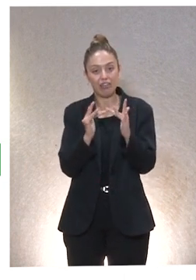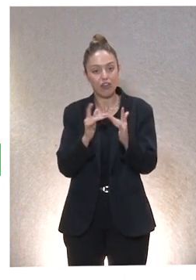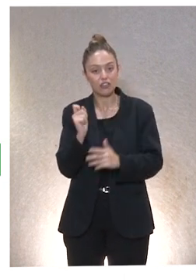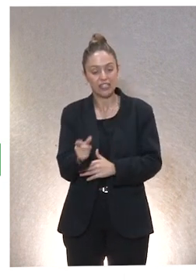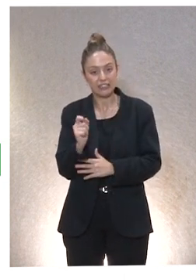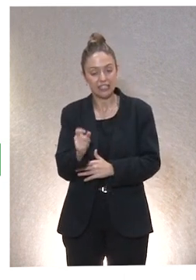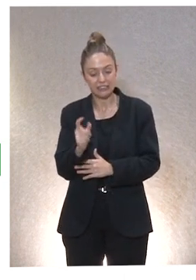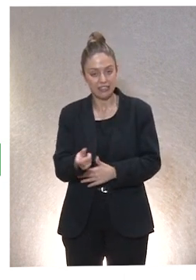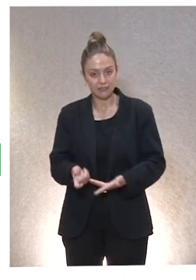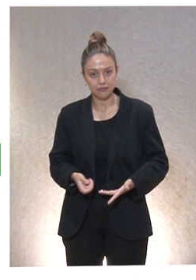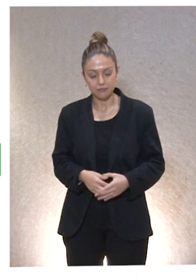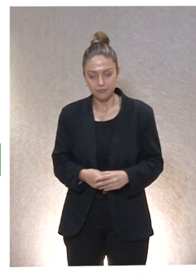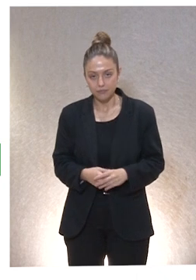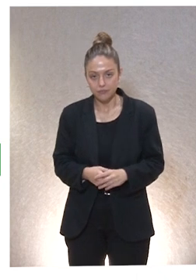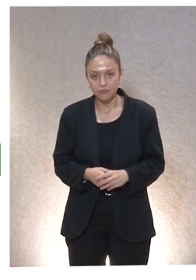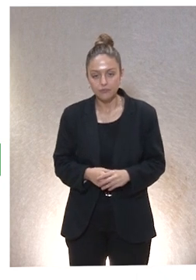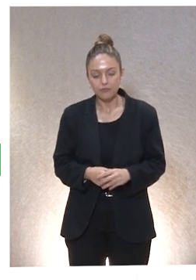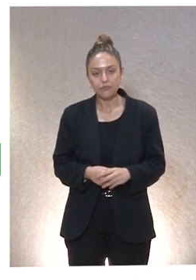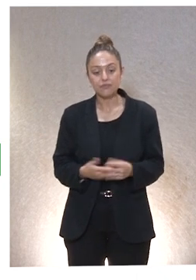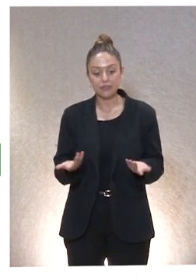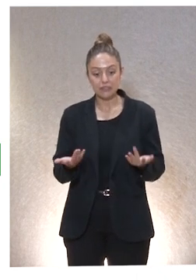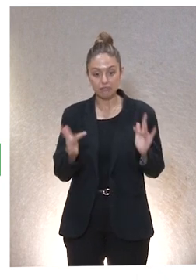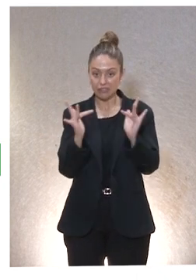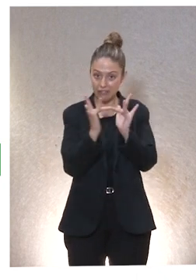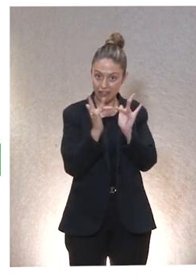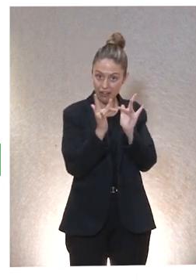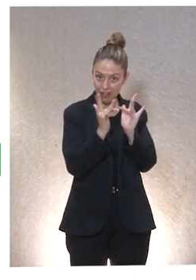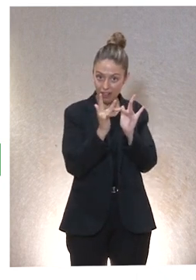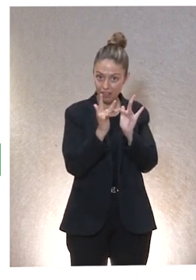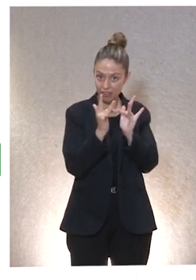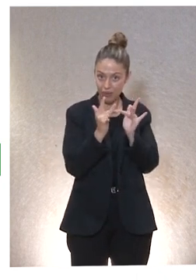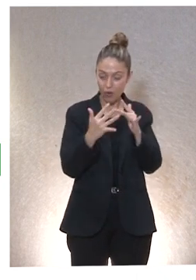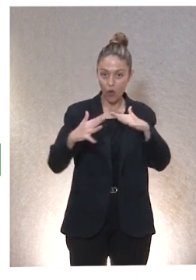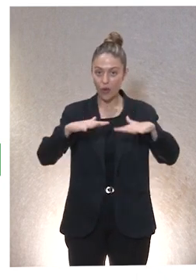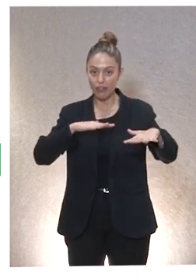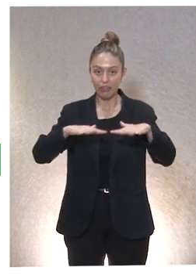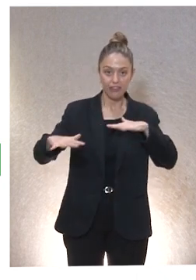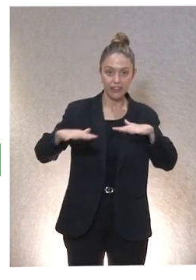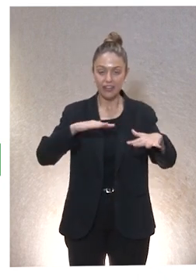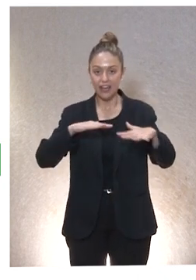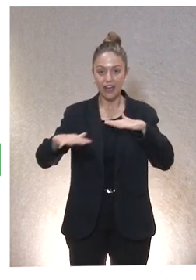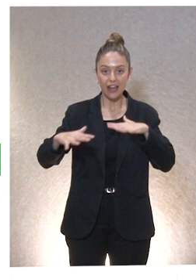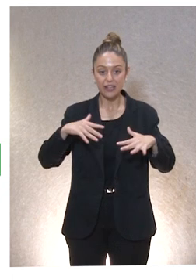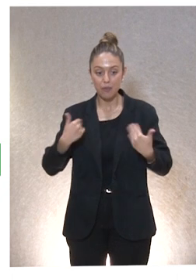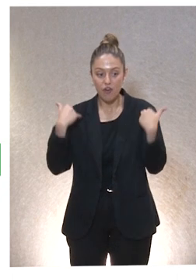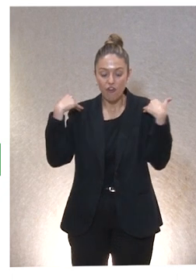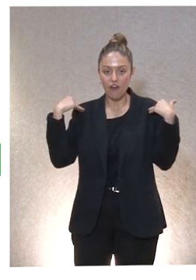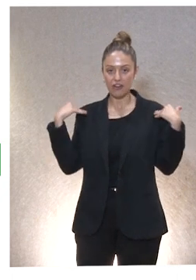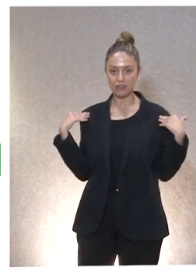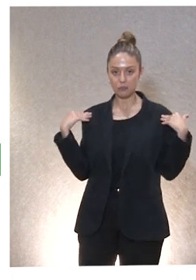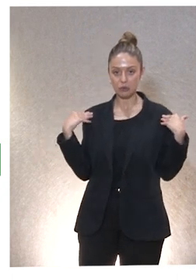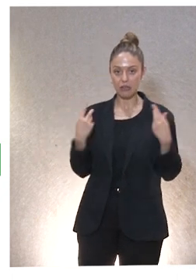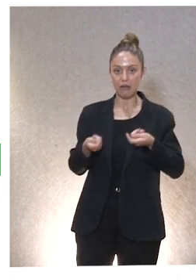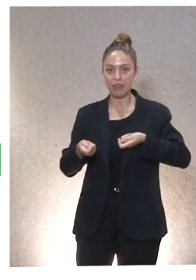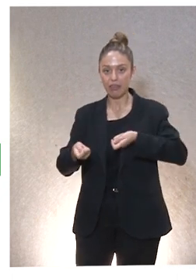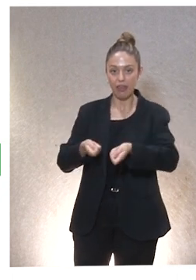arranque está ahí. En esa relación se da un dinamismo fecundo de receptividades y responsabilidades. Ya